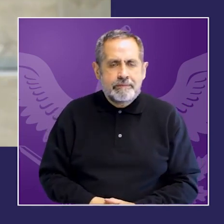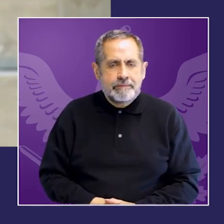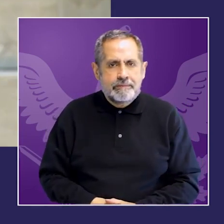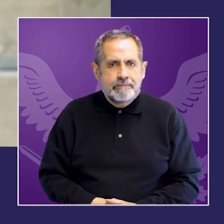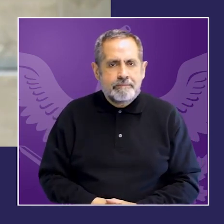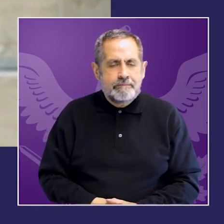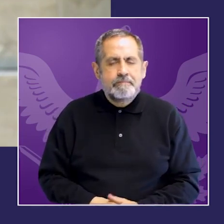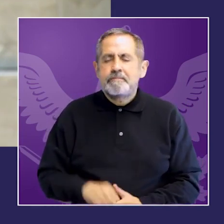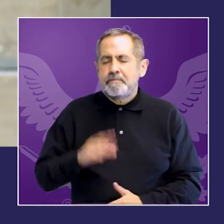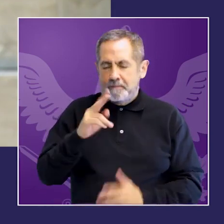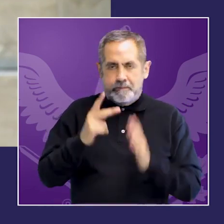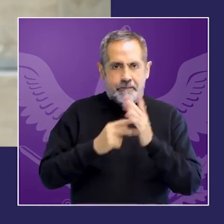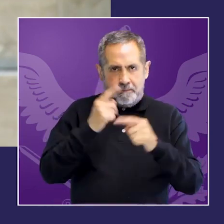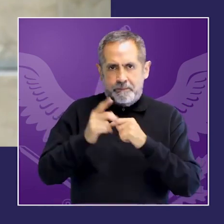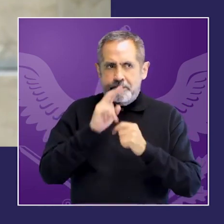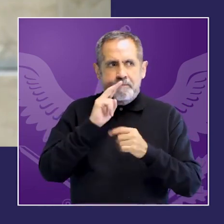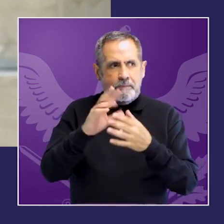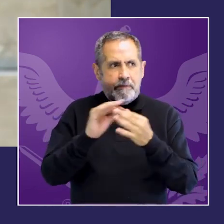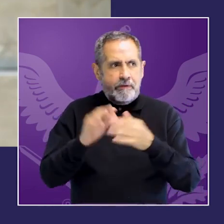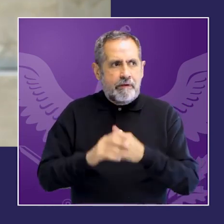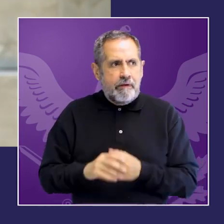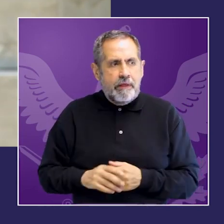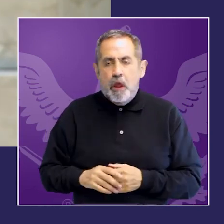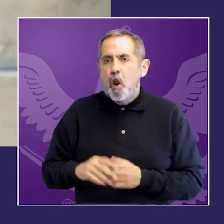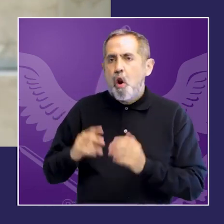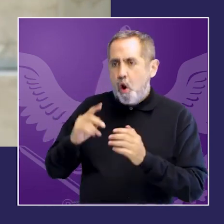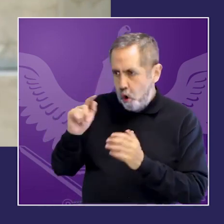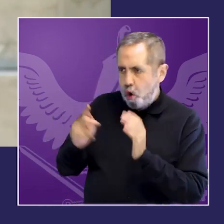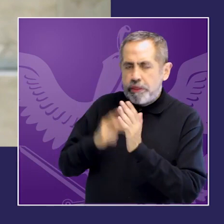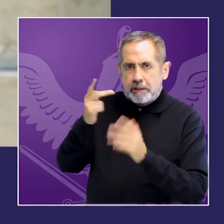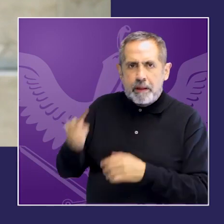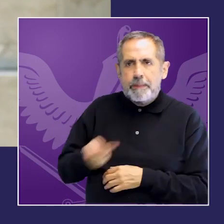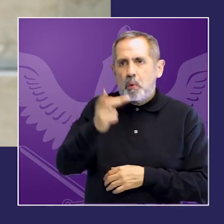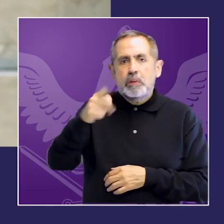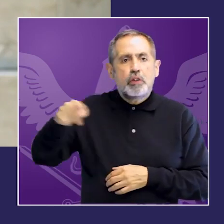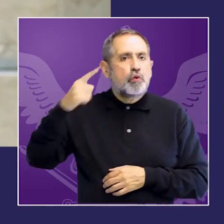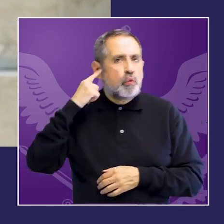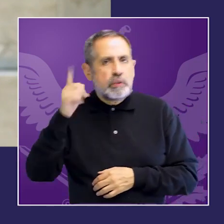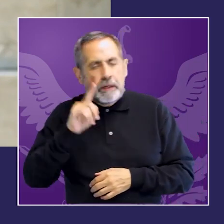Bueno, reitero o repito la pregunta para quien no pudo escuchar tal vez